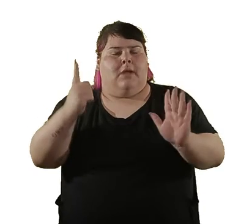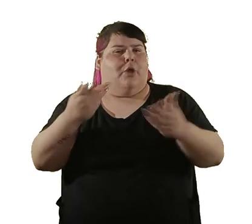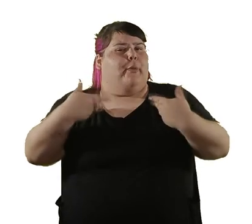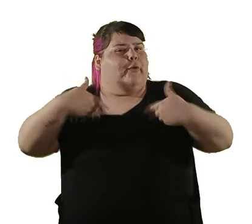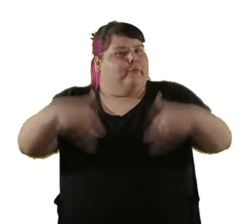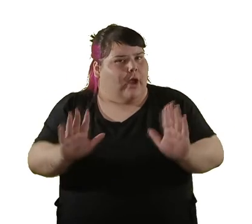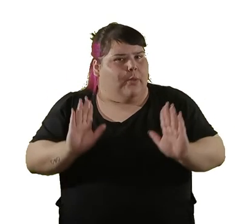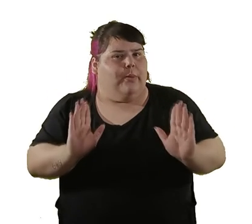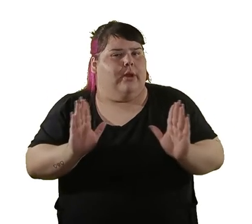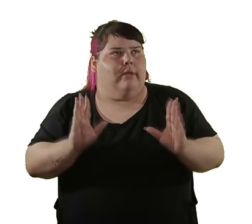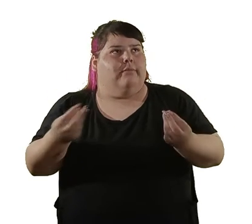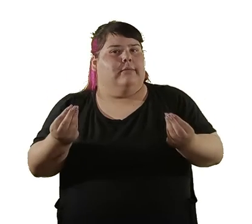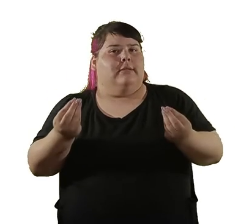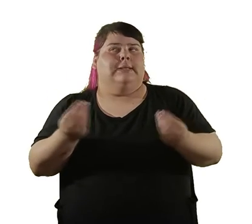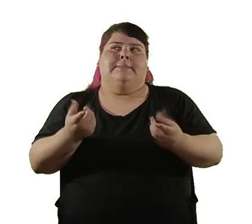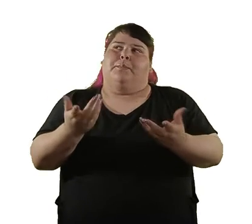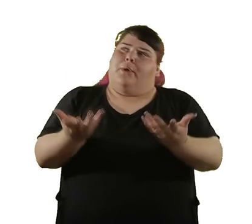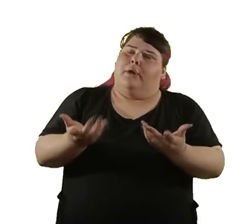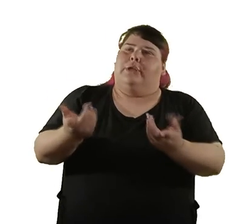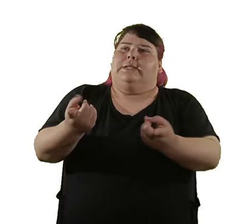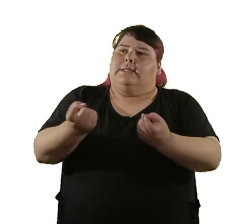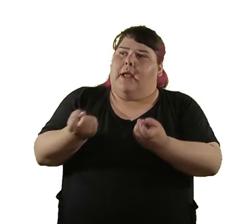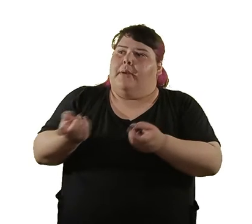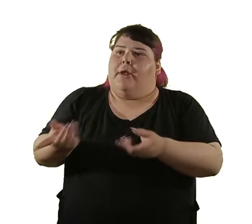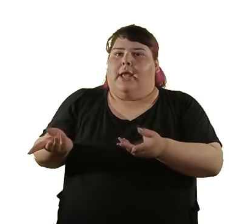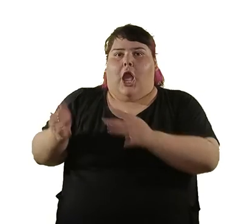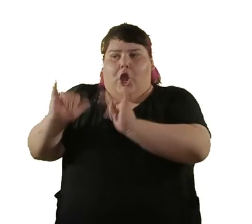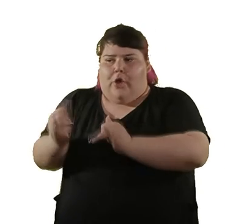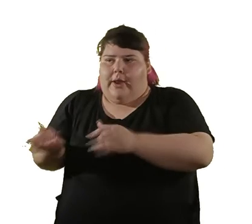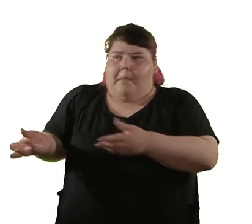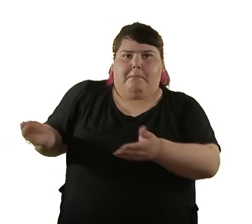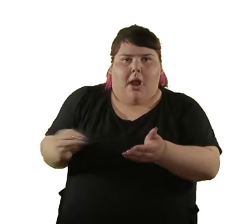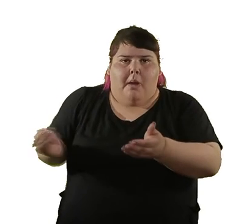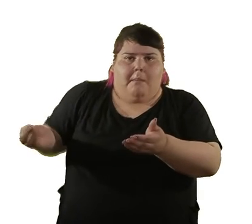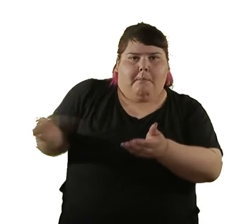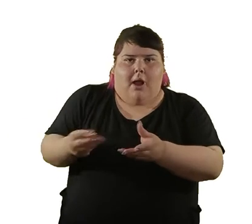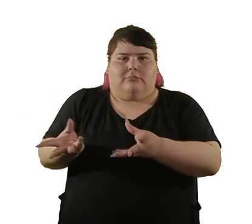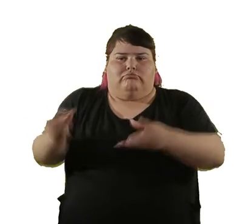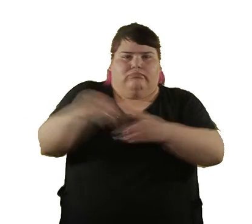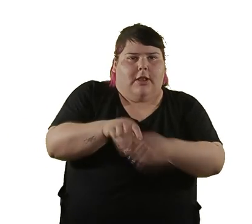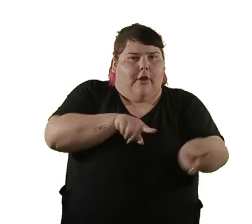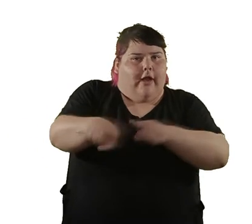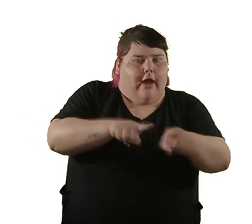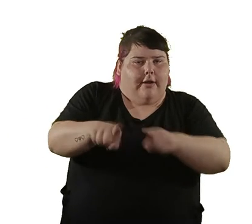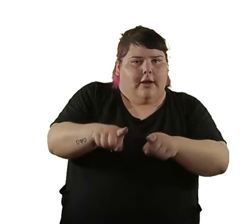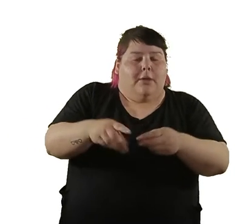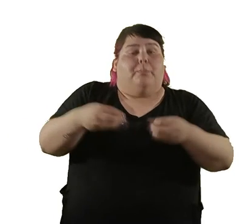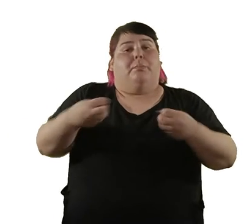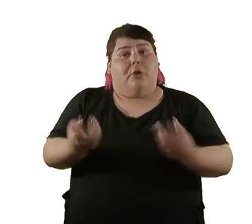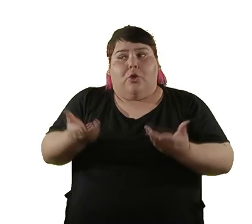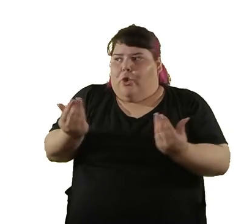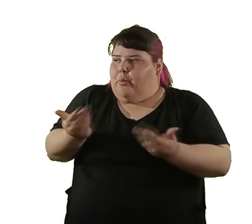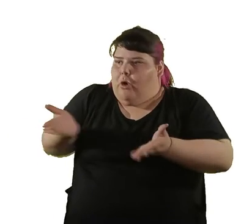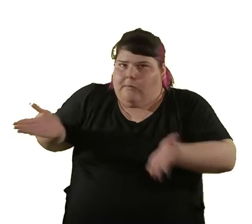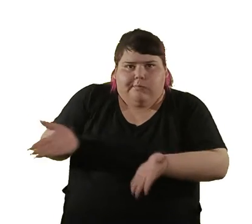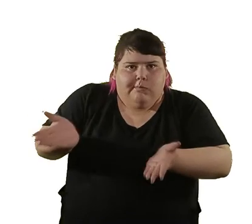es, bueno, necesitaríamos que más jóvenes se acerquen a esas carreras. Bueno, ¿cómo podríamos hacer que eso pase? Una